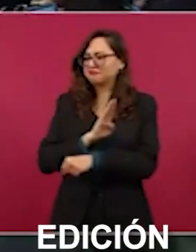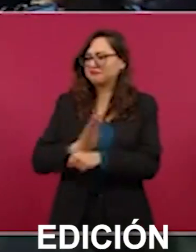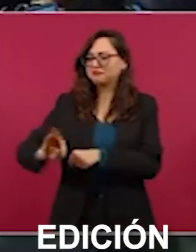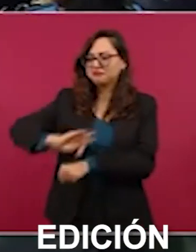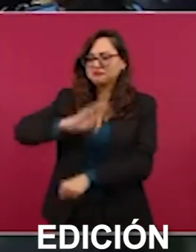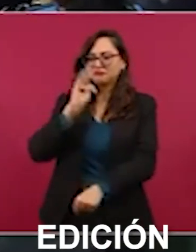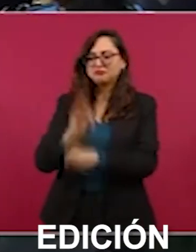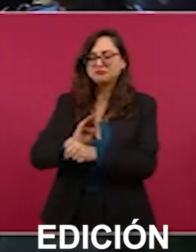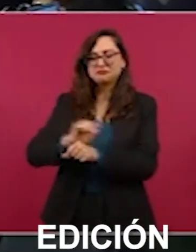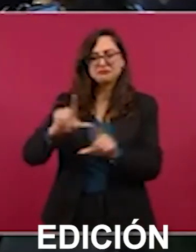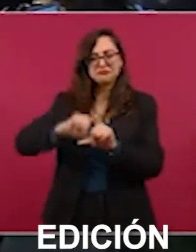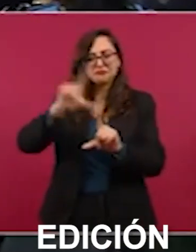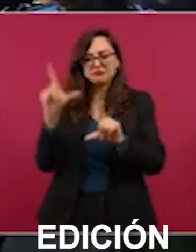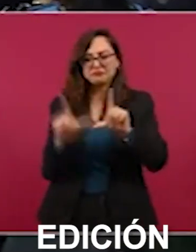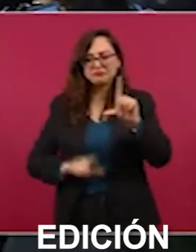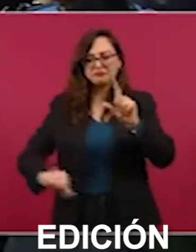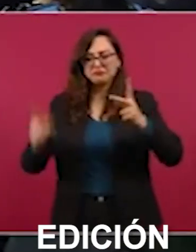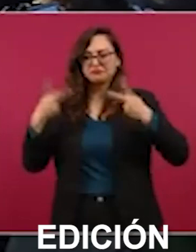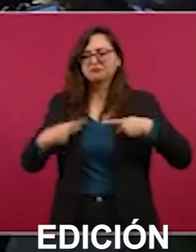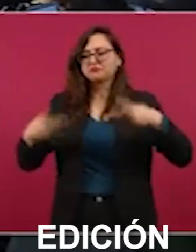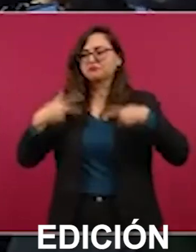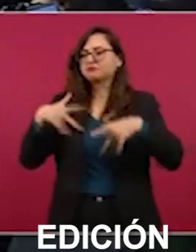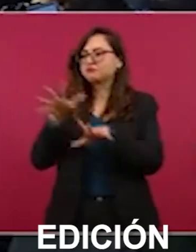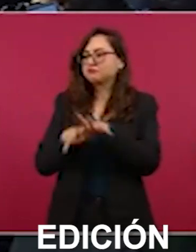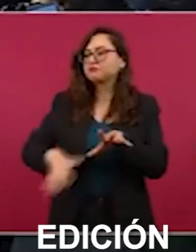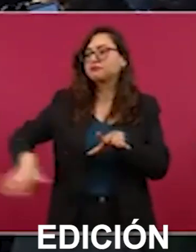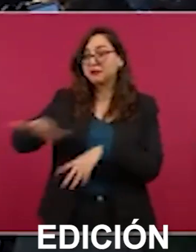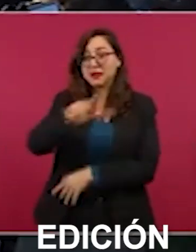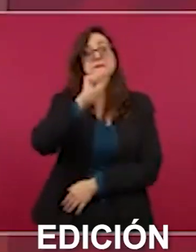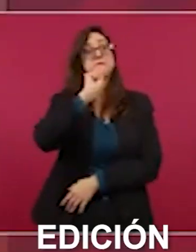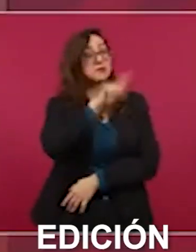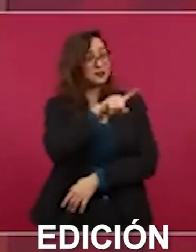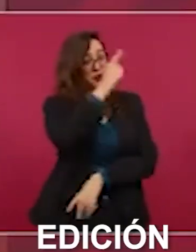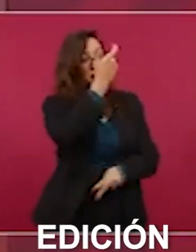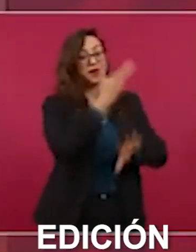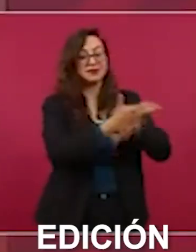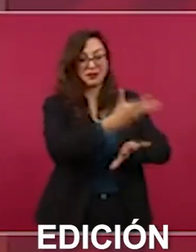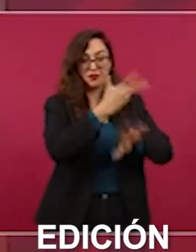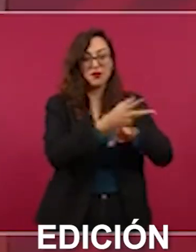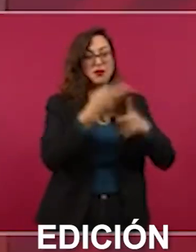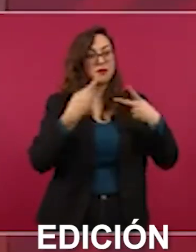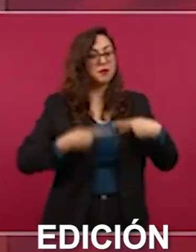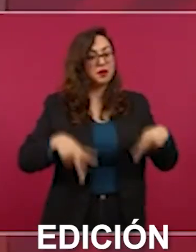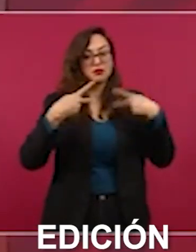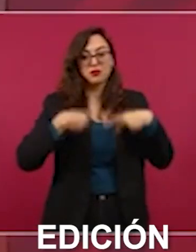también para los consumidores de Estados Unidos